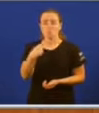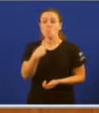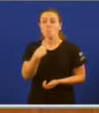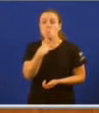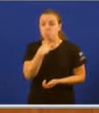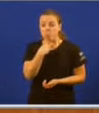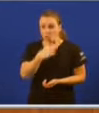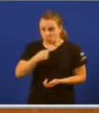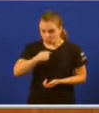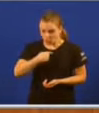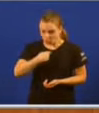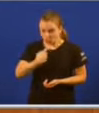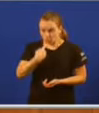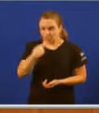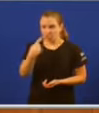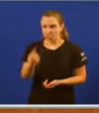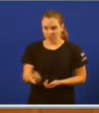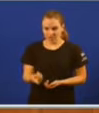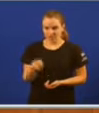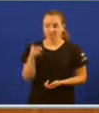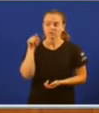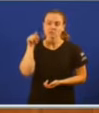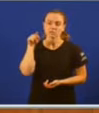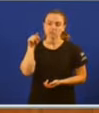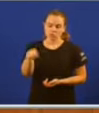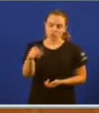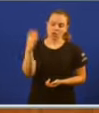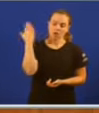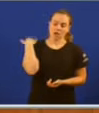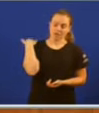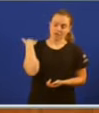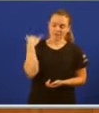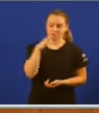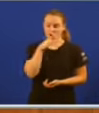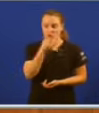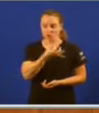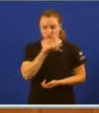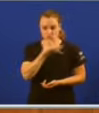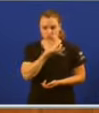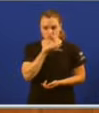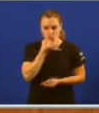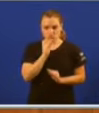que vostede, fixo, antes e agora na parte final deste discurso, precisamente,